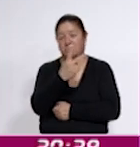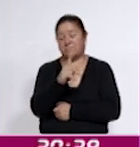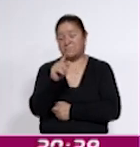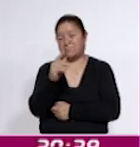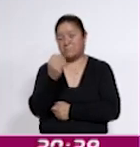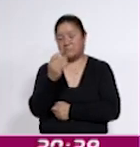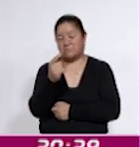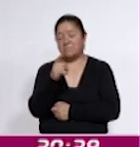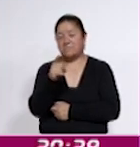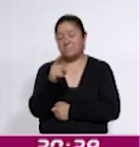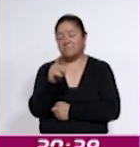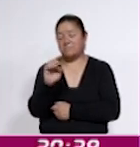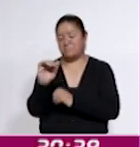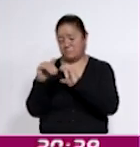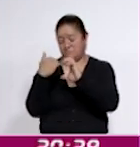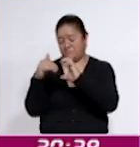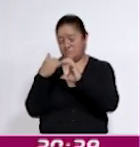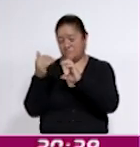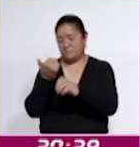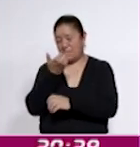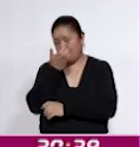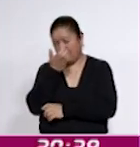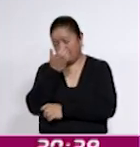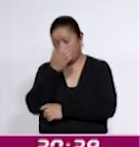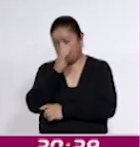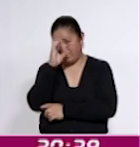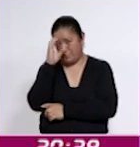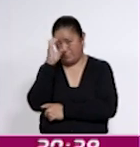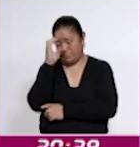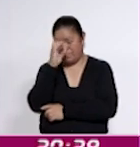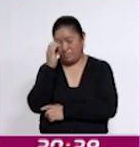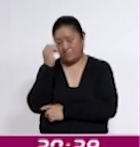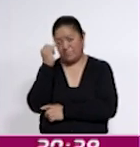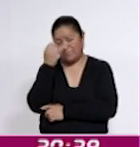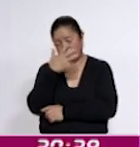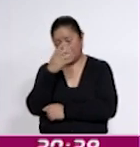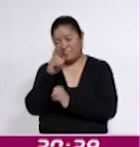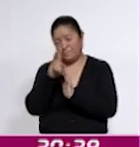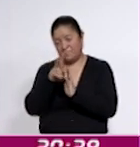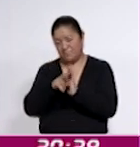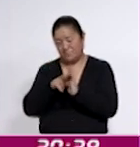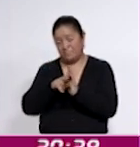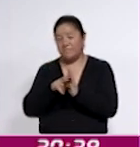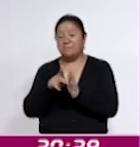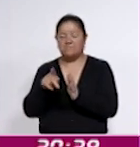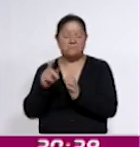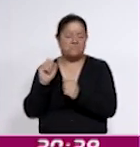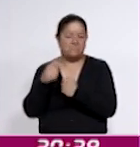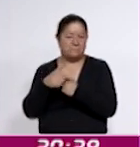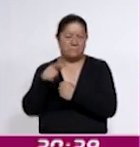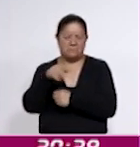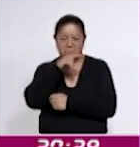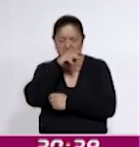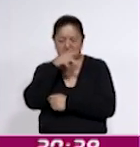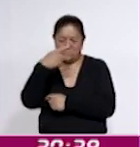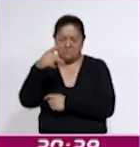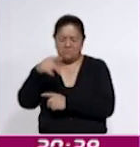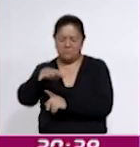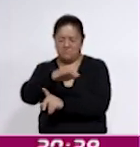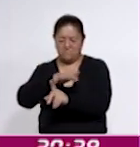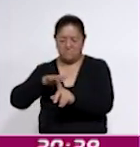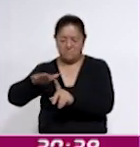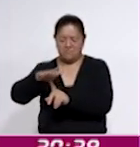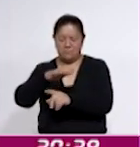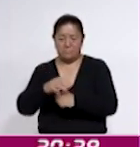audios, describiendo alguna situación que quiera compartir con nosotros o algo que le preocupe o que acontezca en su comunidad, en su colonia